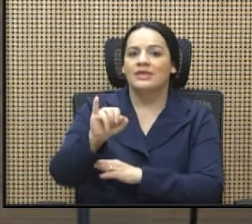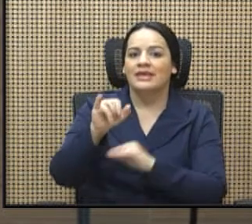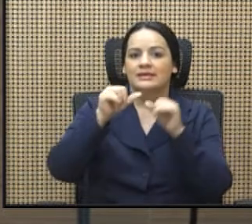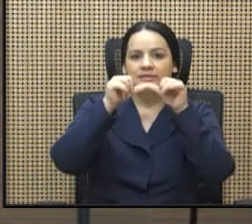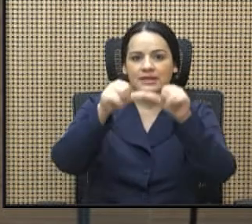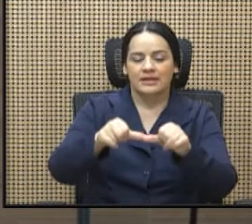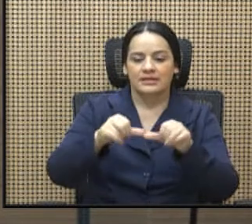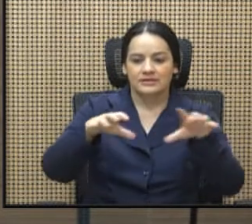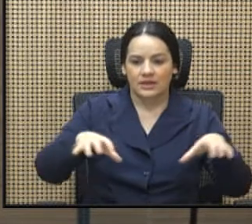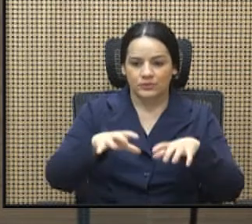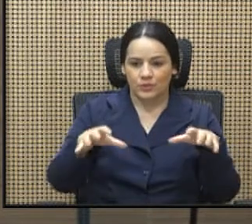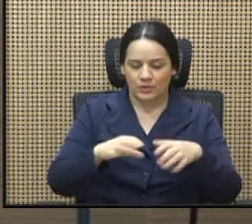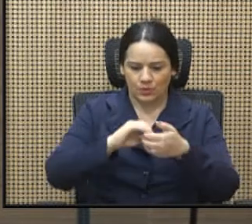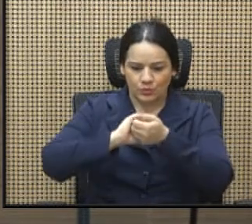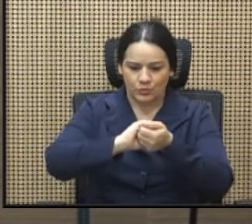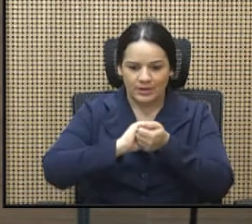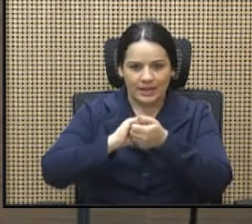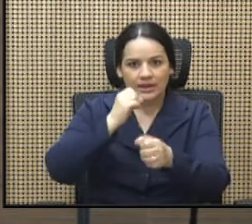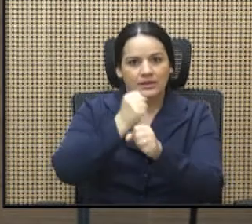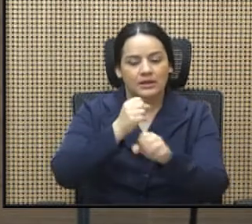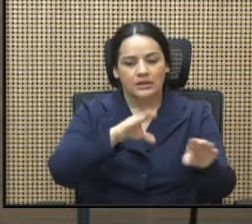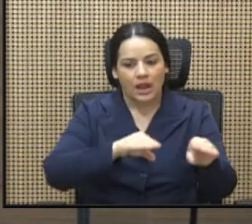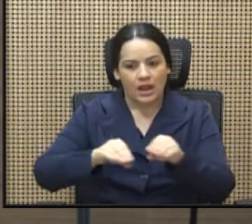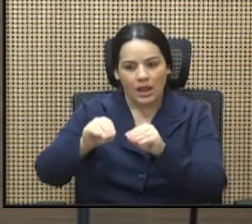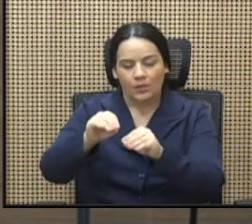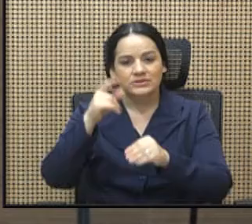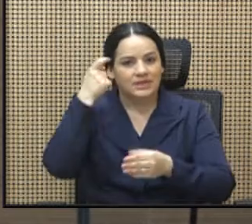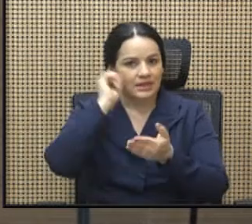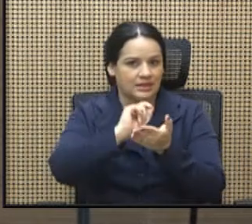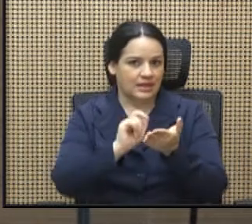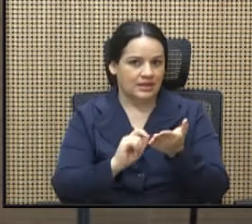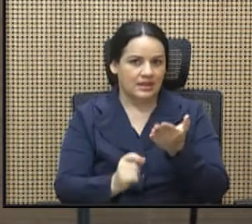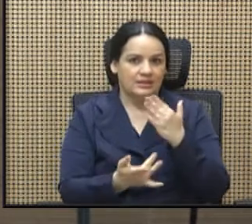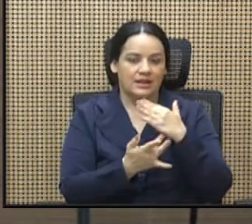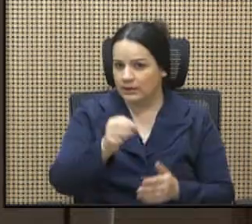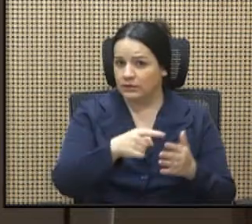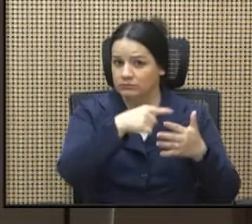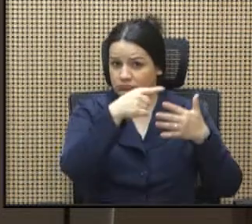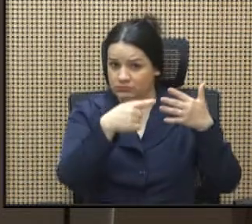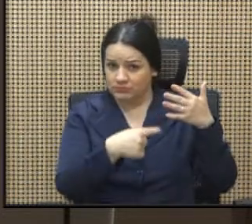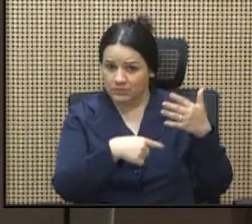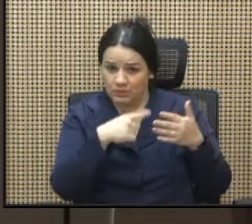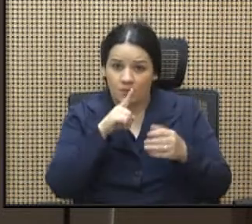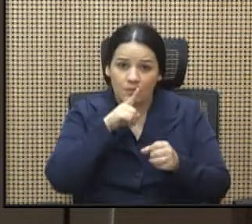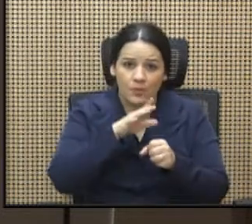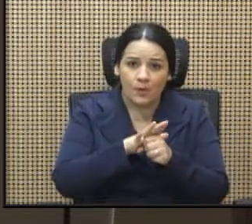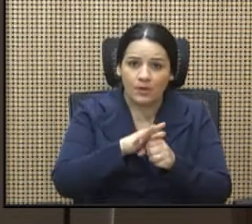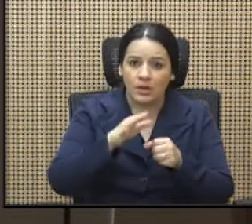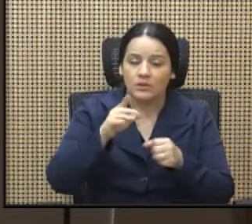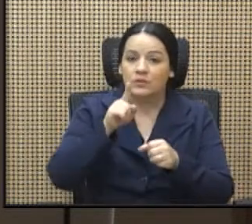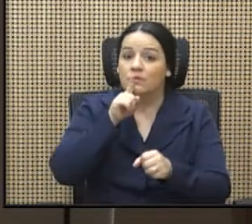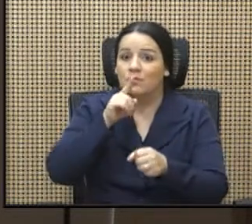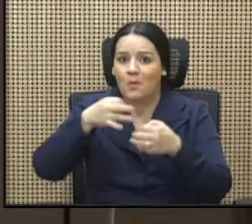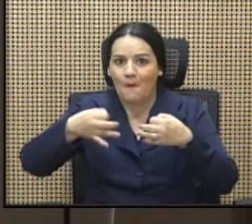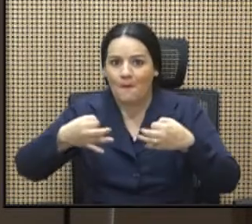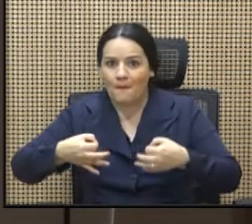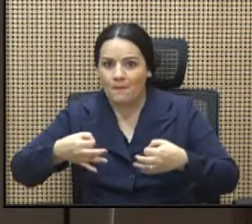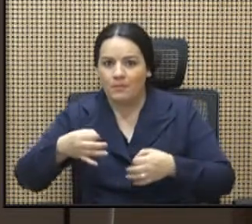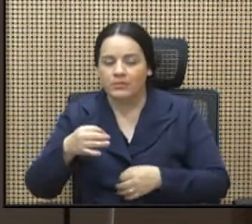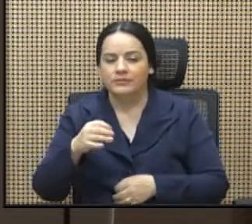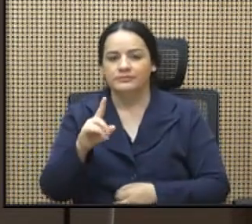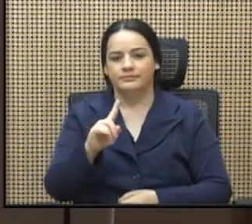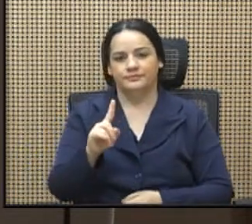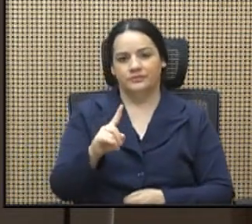Consolidar el traslado de la Secretaría Técnica al Patronato Nacional de la Infancia. Los diputados aprobaron además el expediente